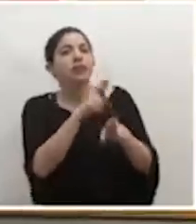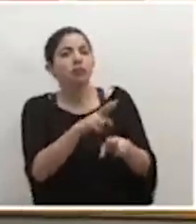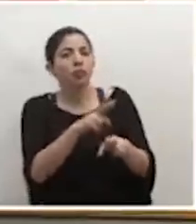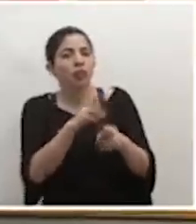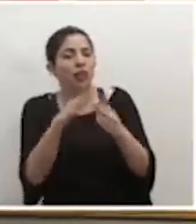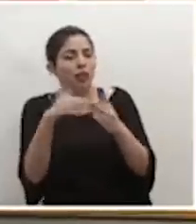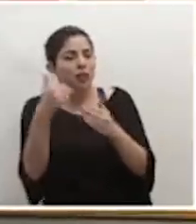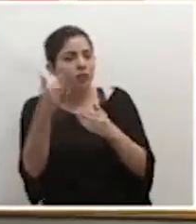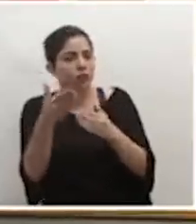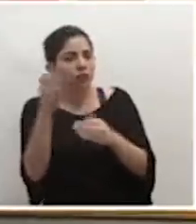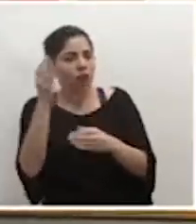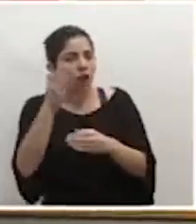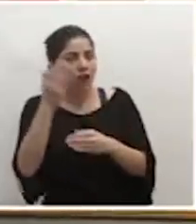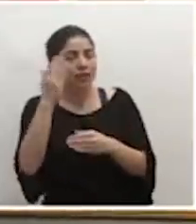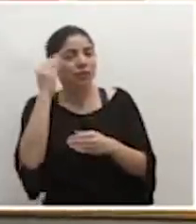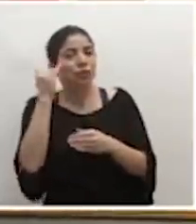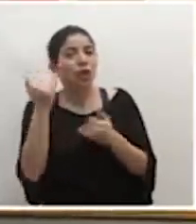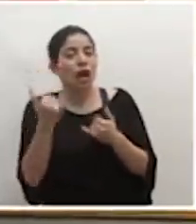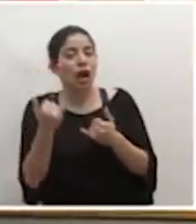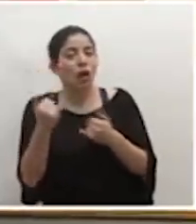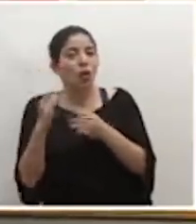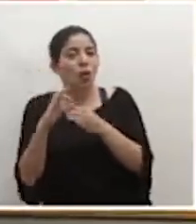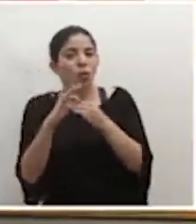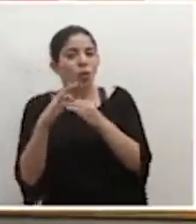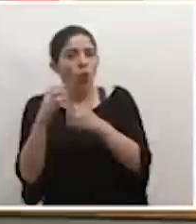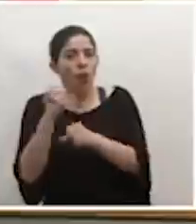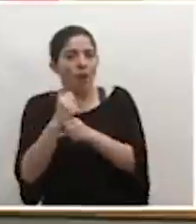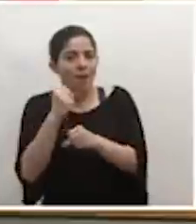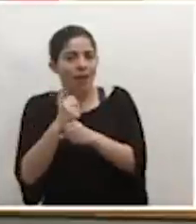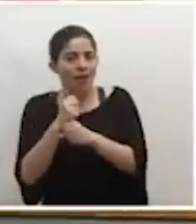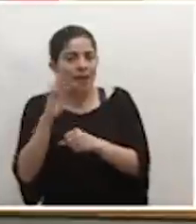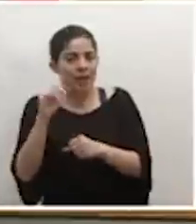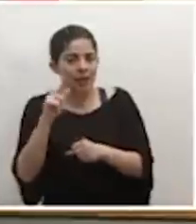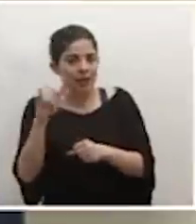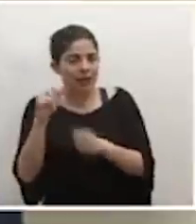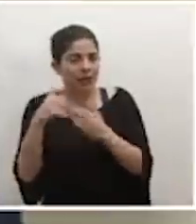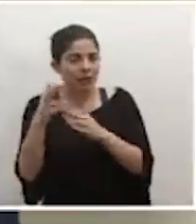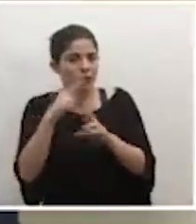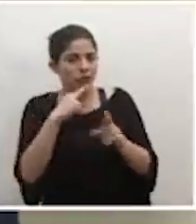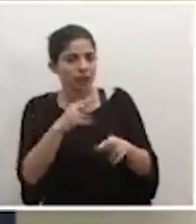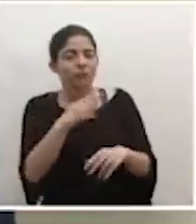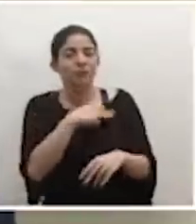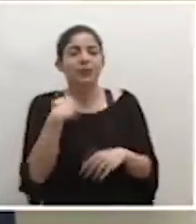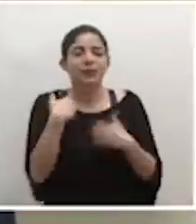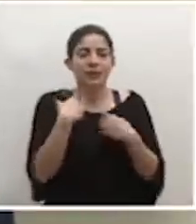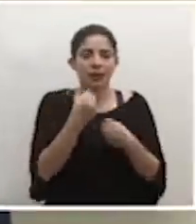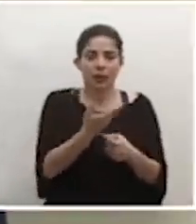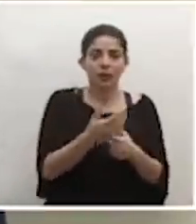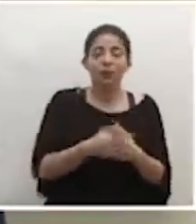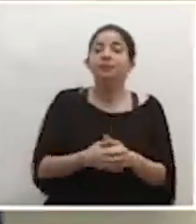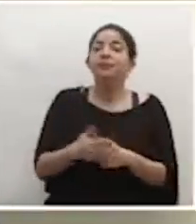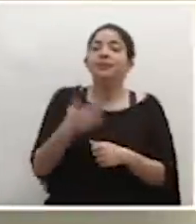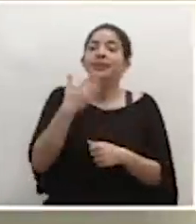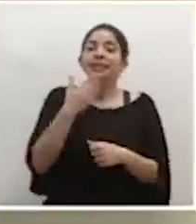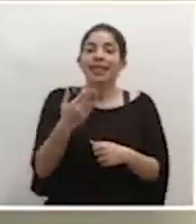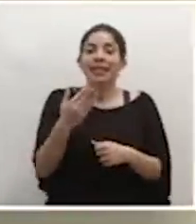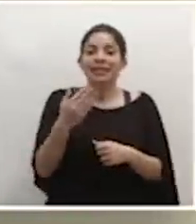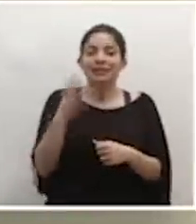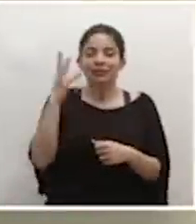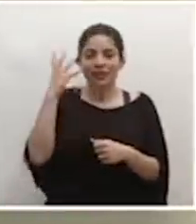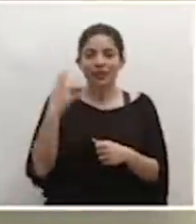posteriormente a la conferencia porque él se encuentra coordinando los operativos en tablillas. Señor ministro de Salud, gracias. Gracias, Stephanie.